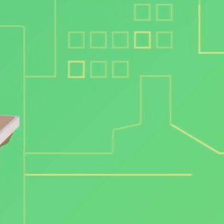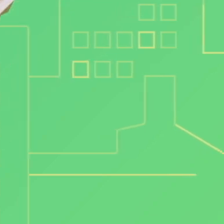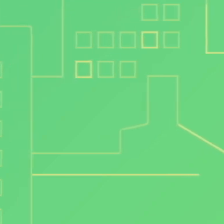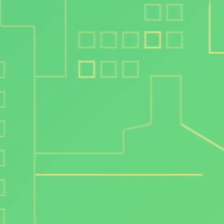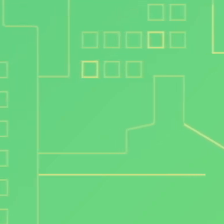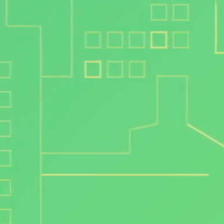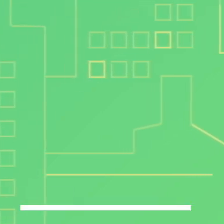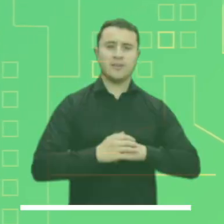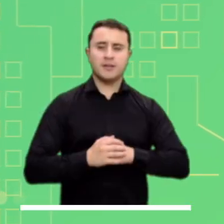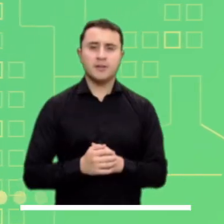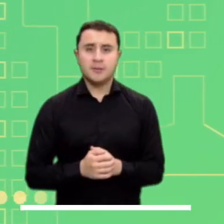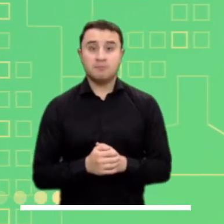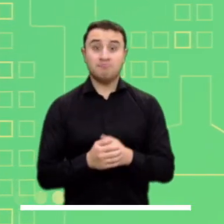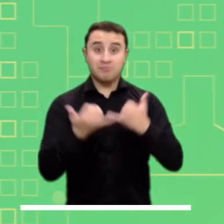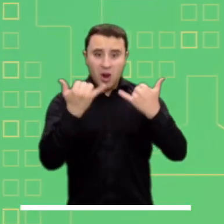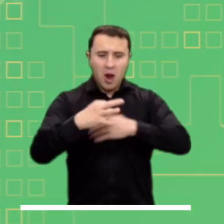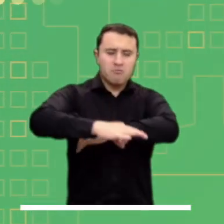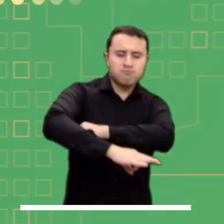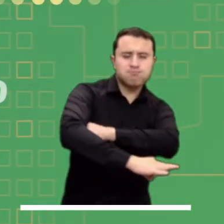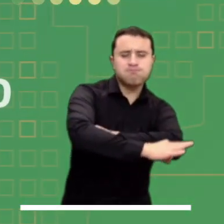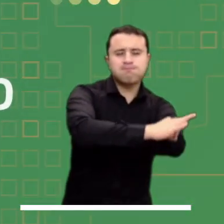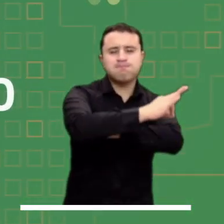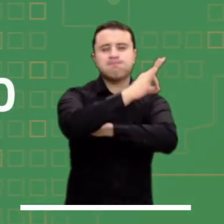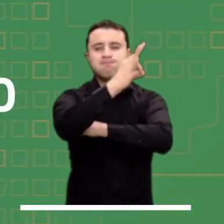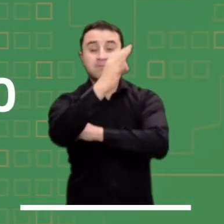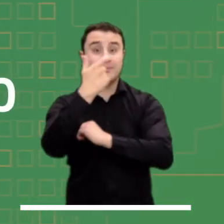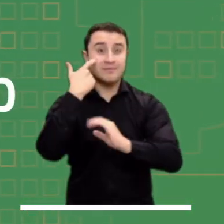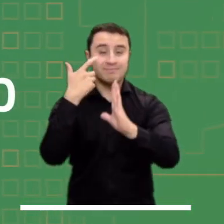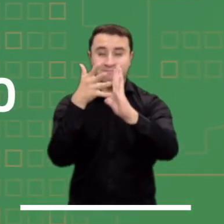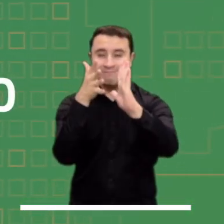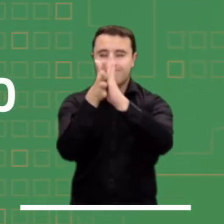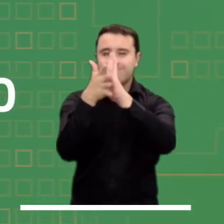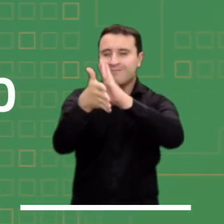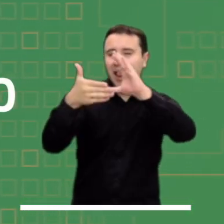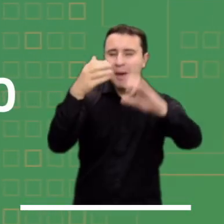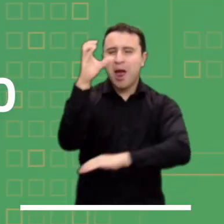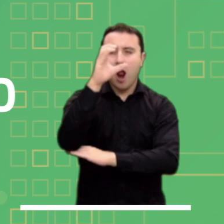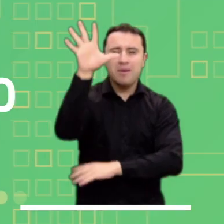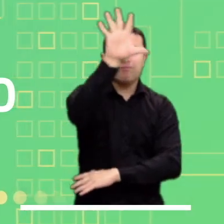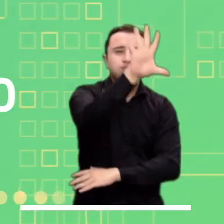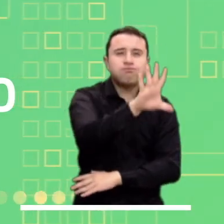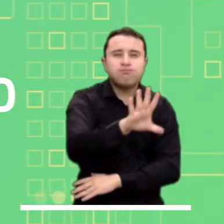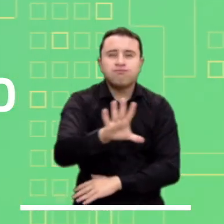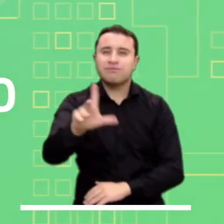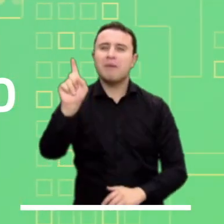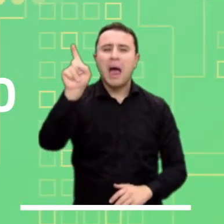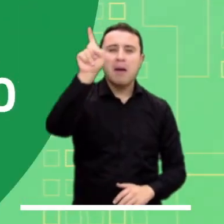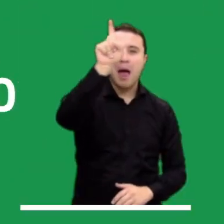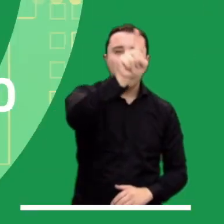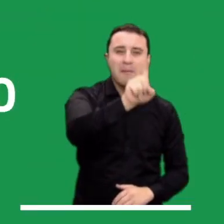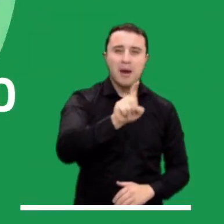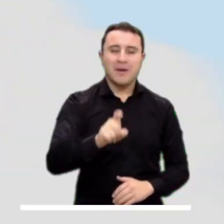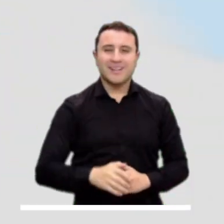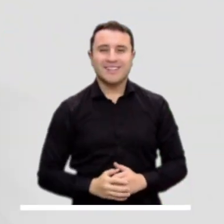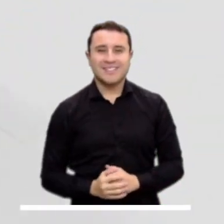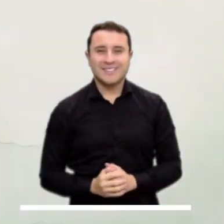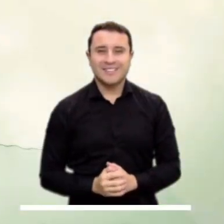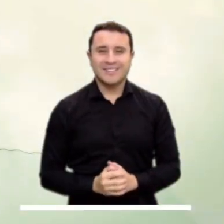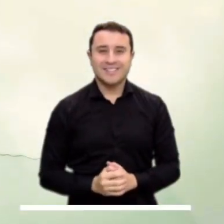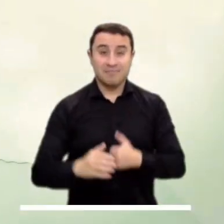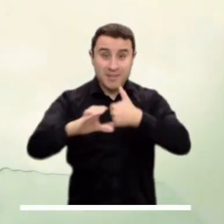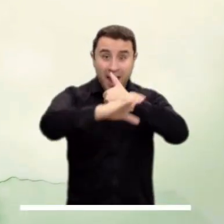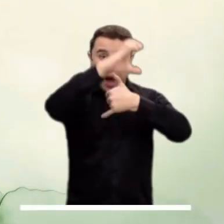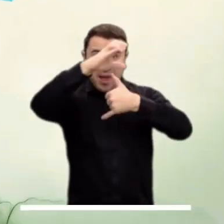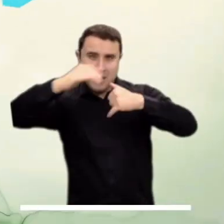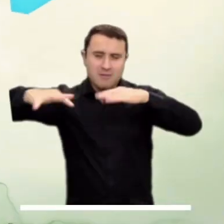Iniciamos el día con la más reciente actualización del pronóstico del tiempo en las diferentes regiones del país. La jornada